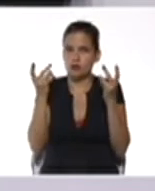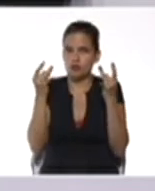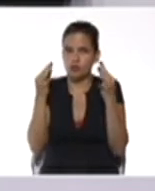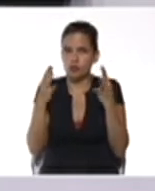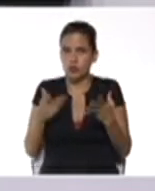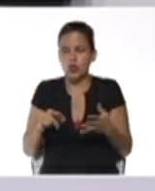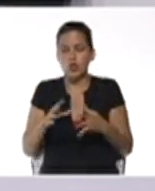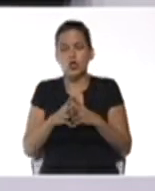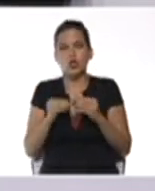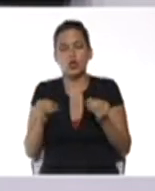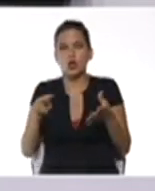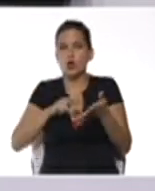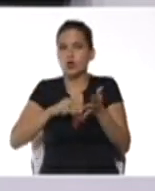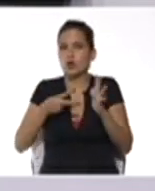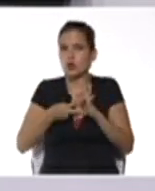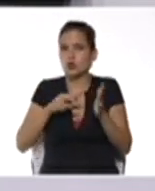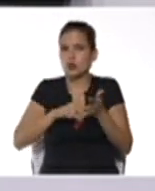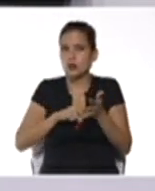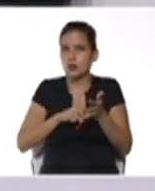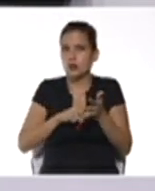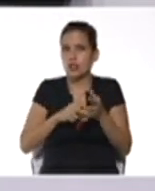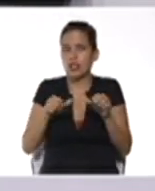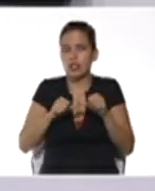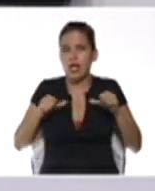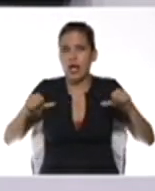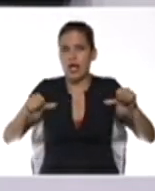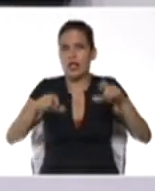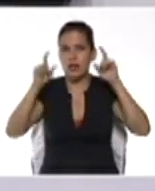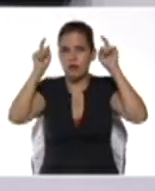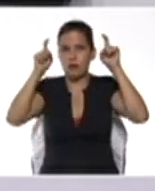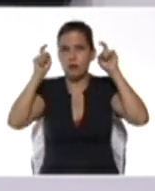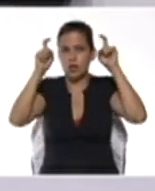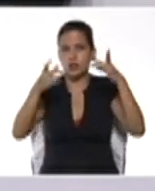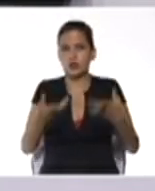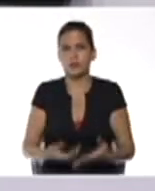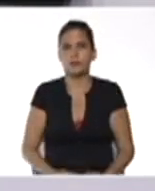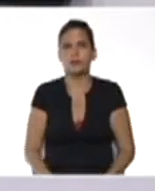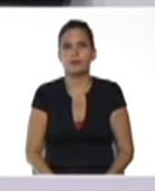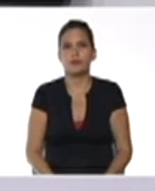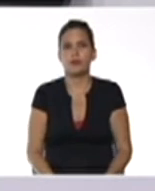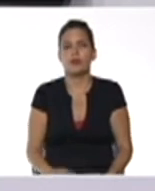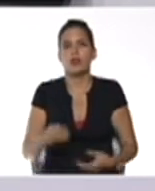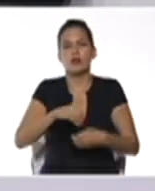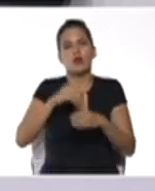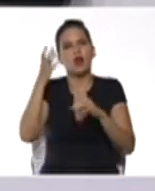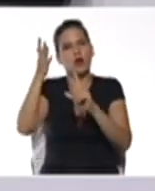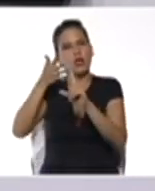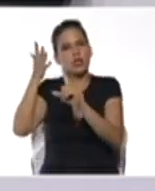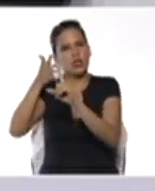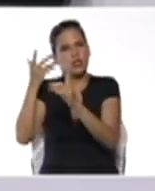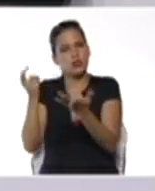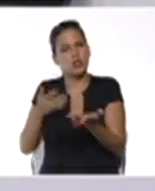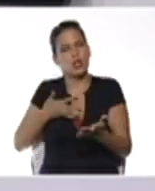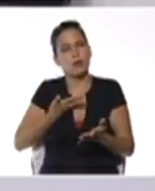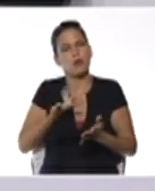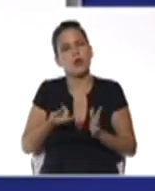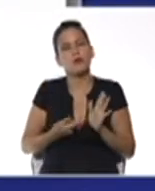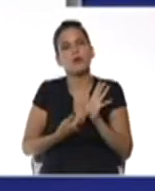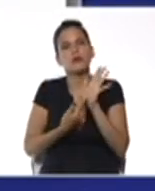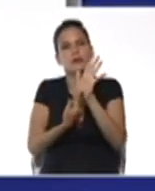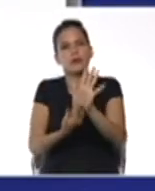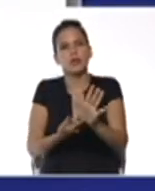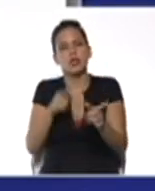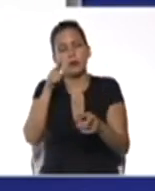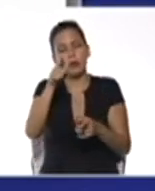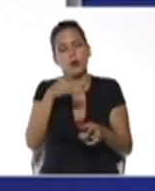y todos los conceptos relacionados a esta área de formación dentro de las orientaciones que podemos brindar y que pueden